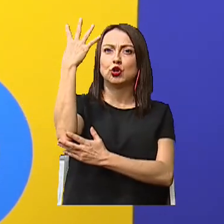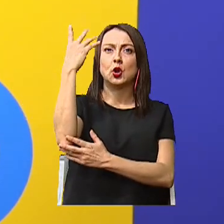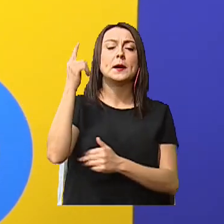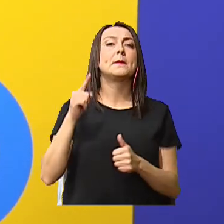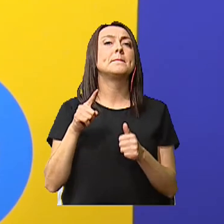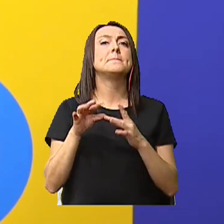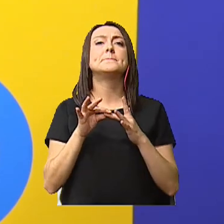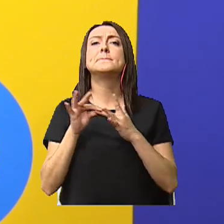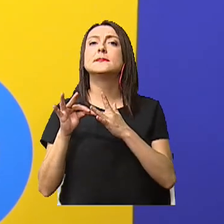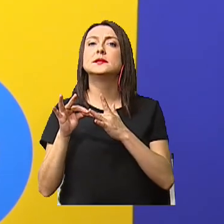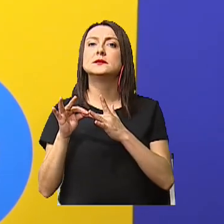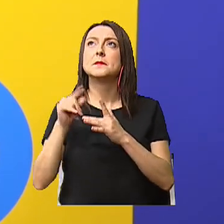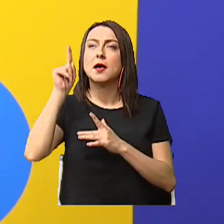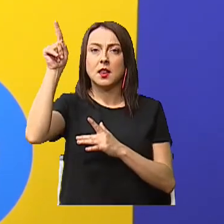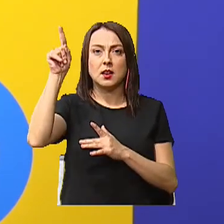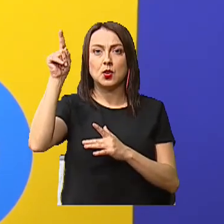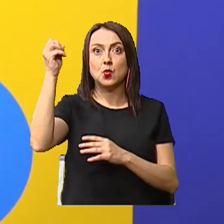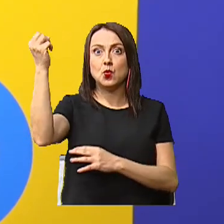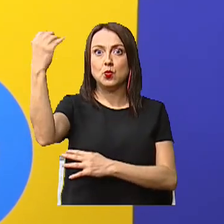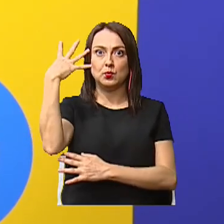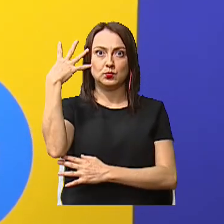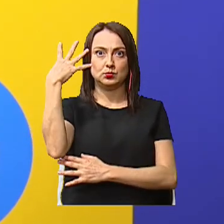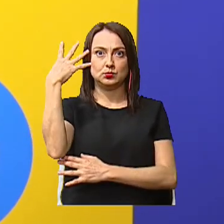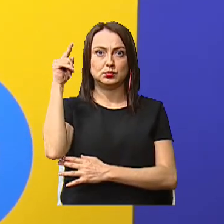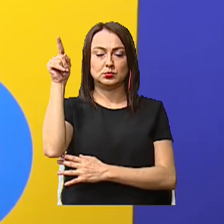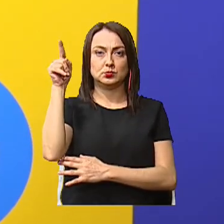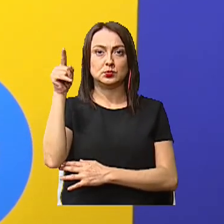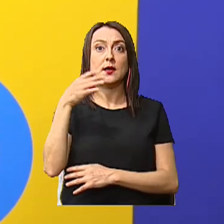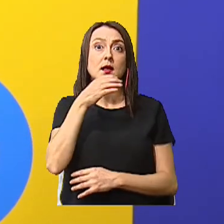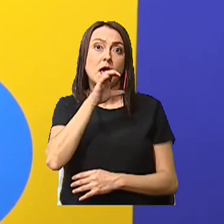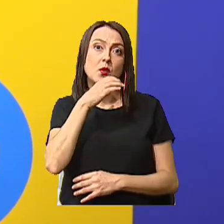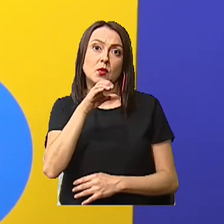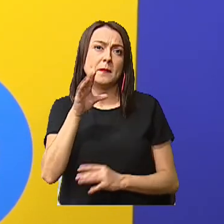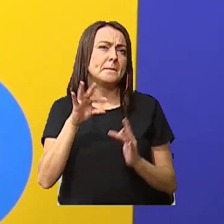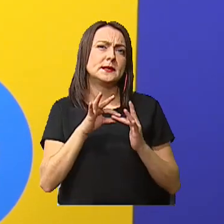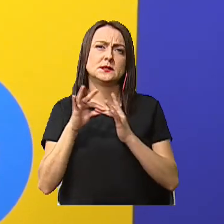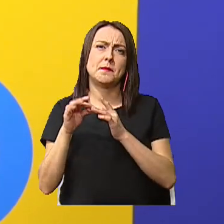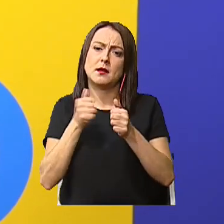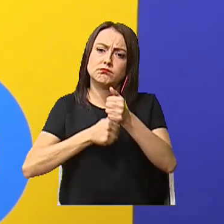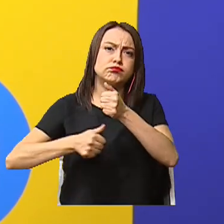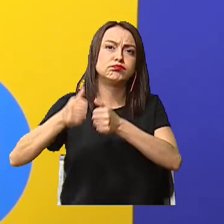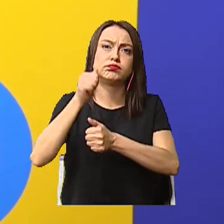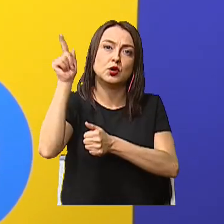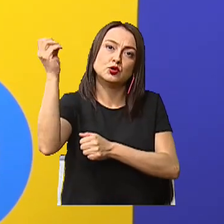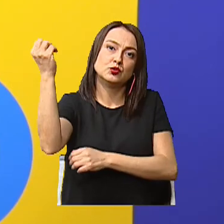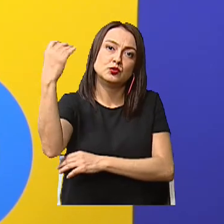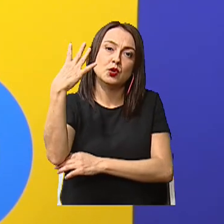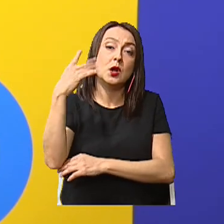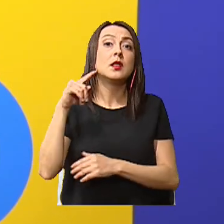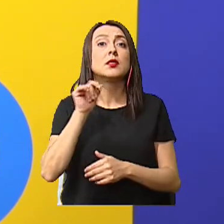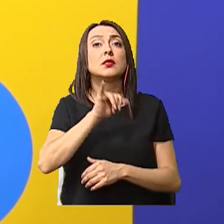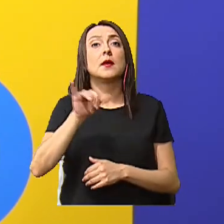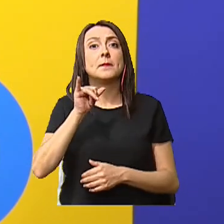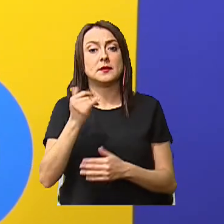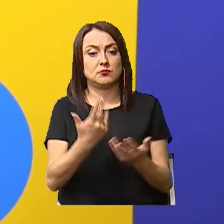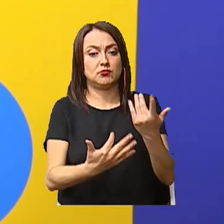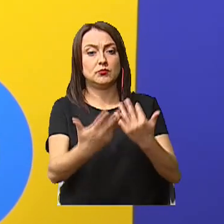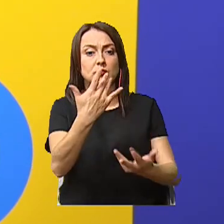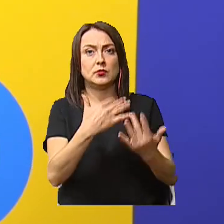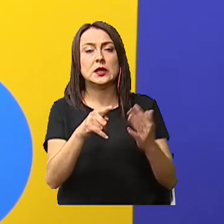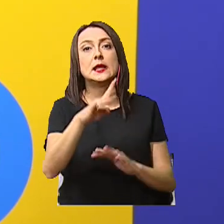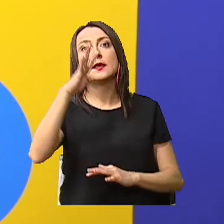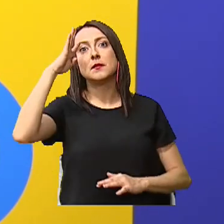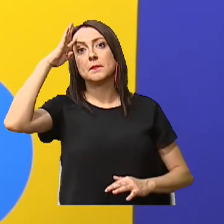principal Fuente de luz Y de calor También aprendimos Que el fuego Fue un